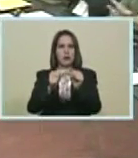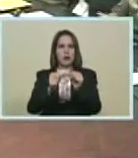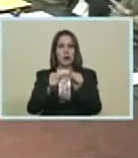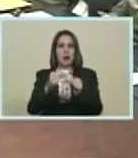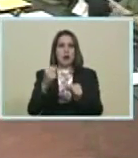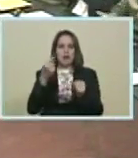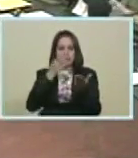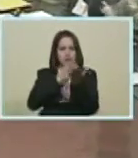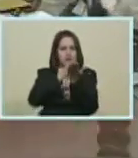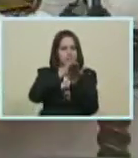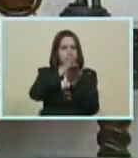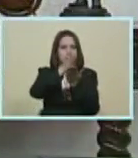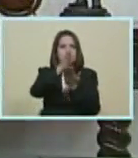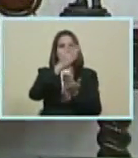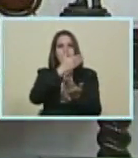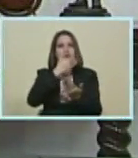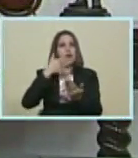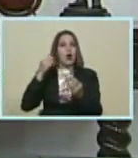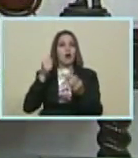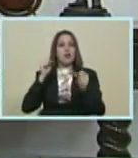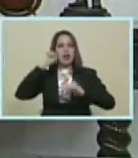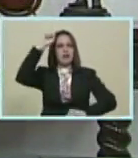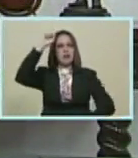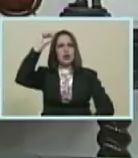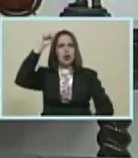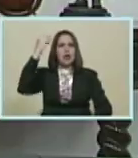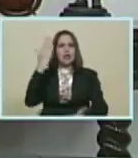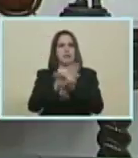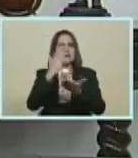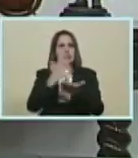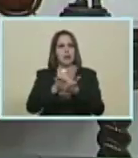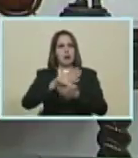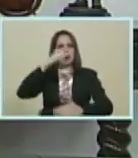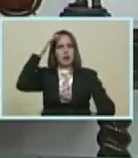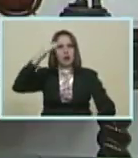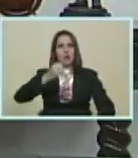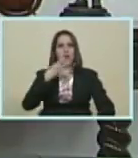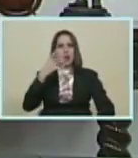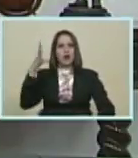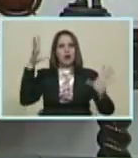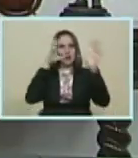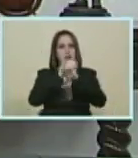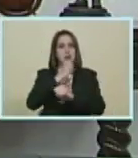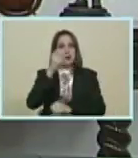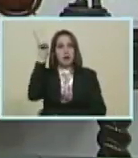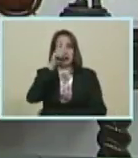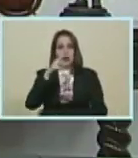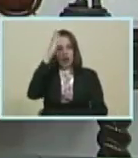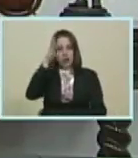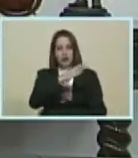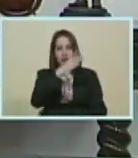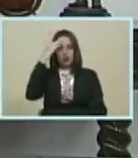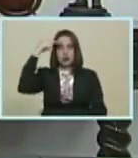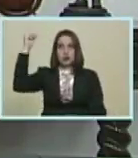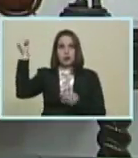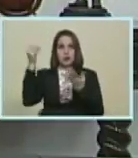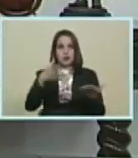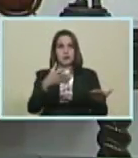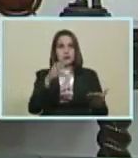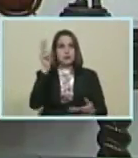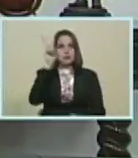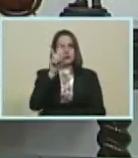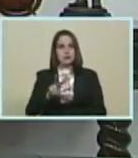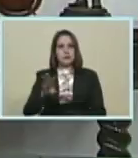sola senda El camino De la victoria Siempre Buenas noches Venezuela Que Dios bendiga A nuestra amada patria